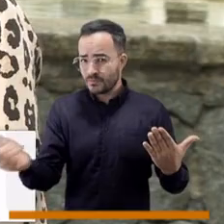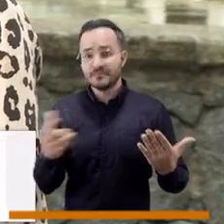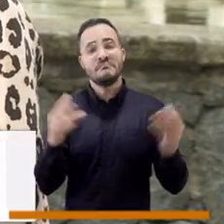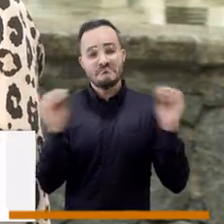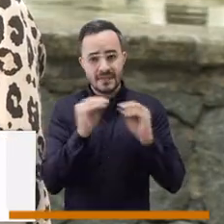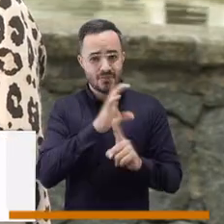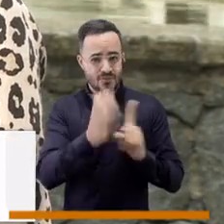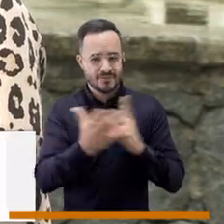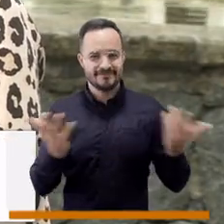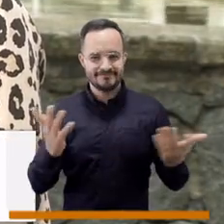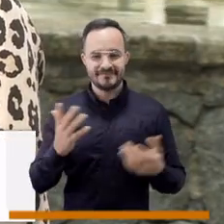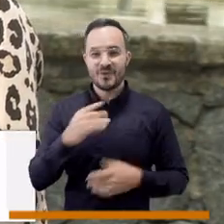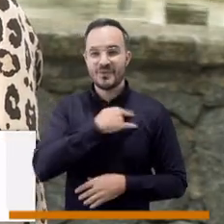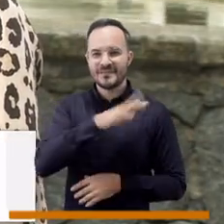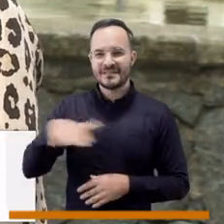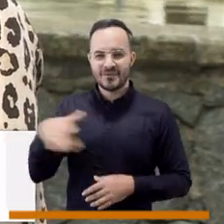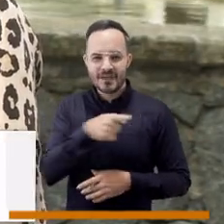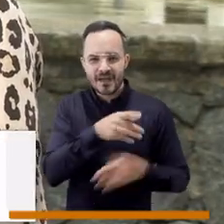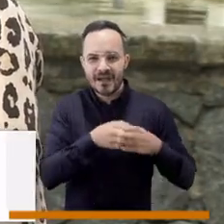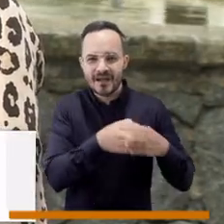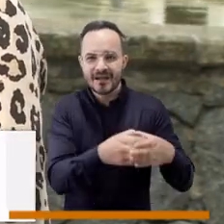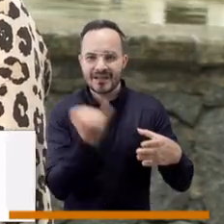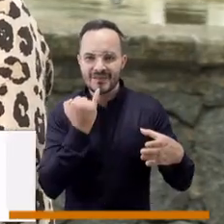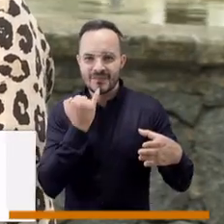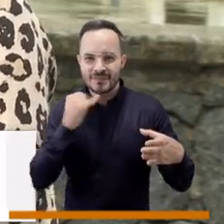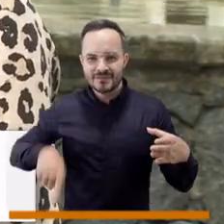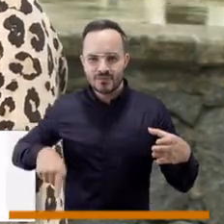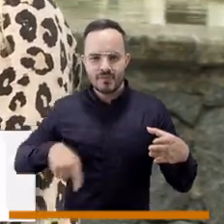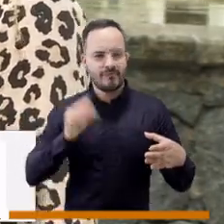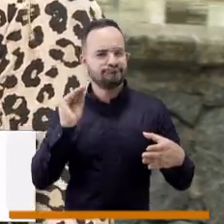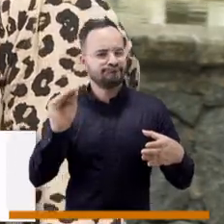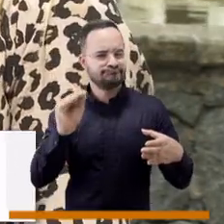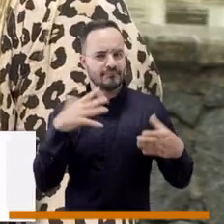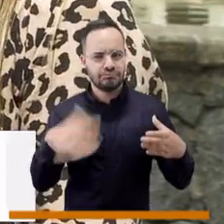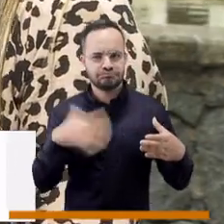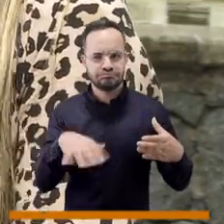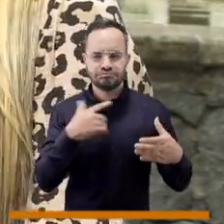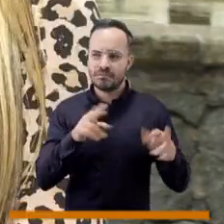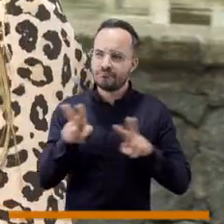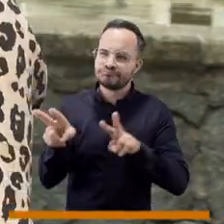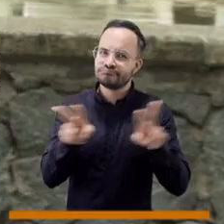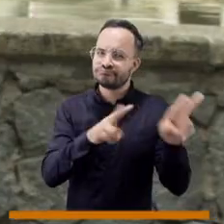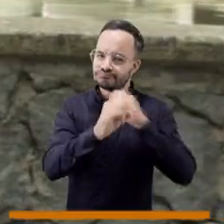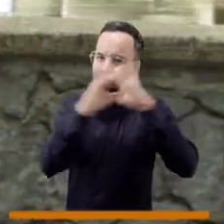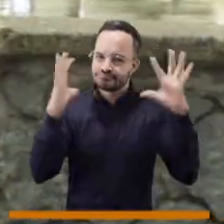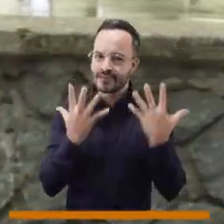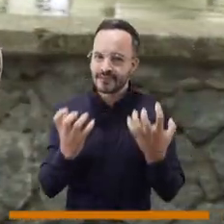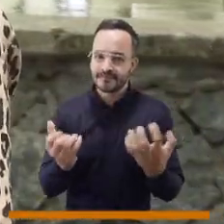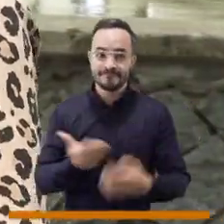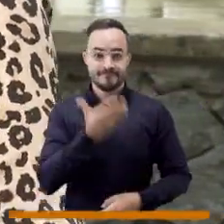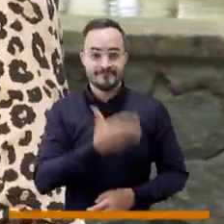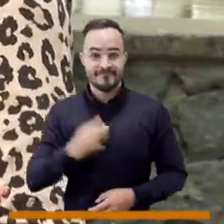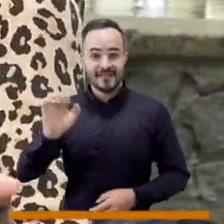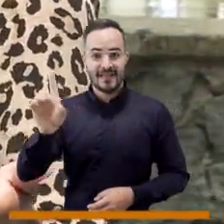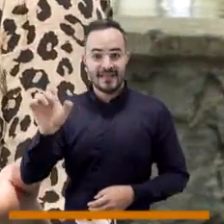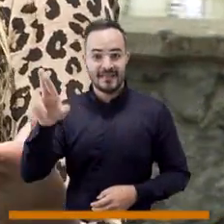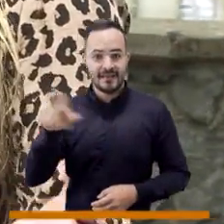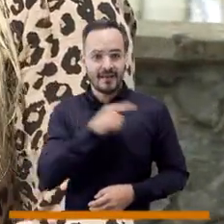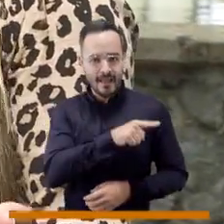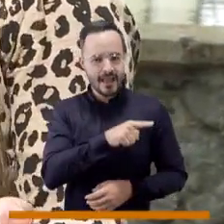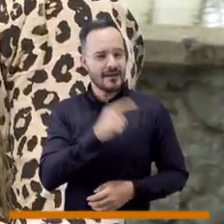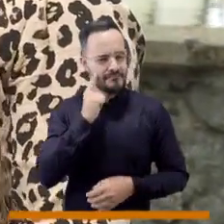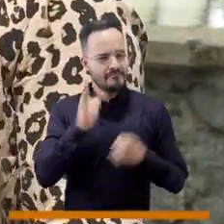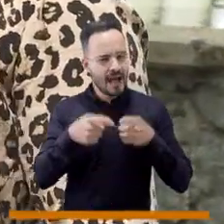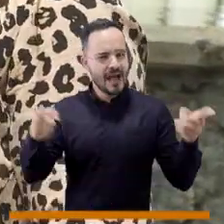Antioquia y su centro de idiomas ponen una mirada más hacia adentro. El profesor Ever Giraldo Cuirú nos va a explicar